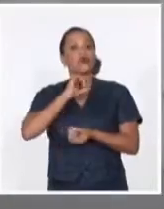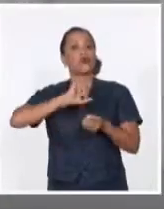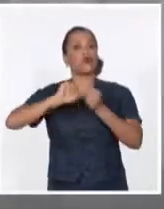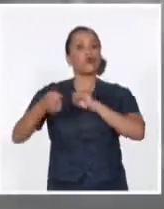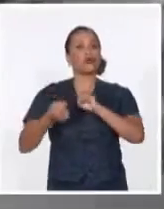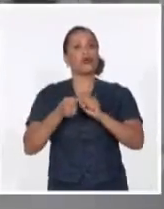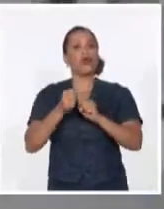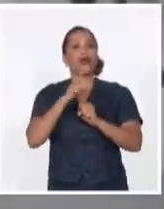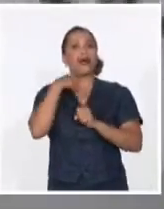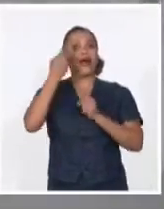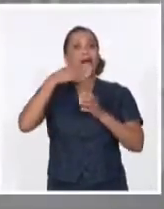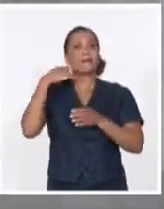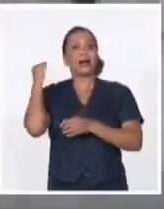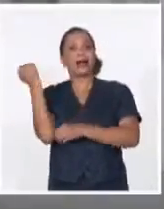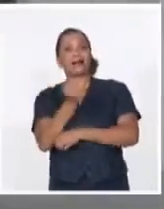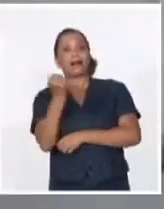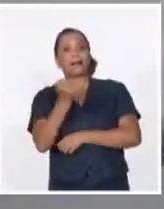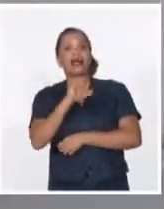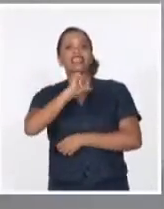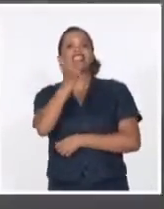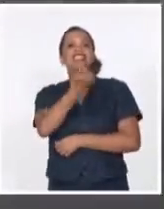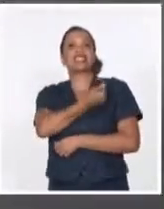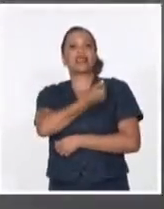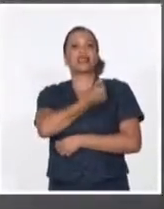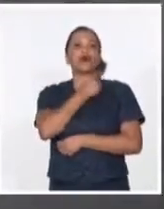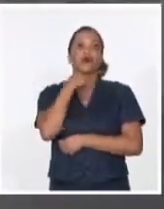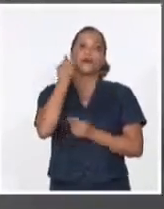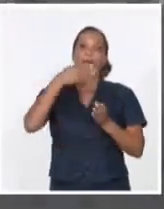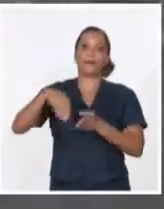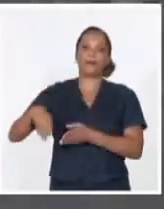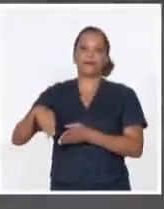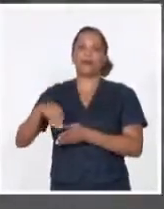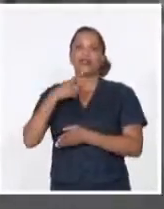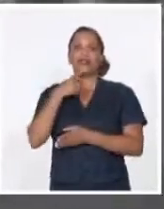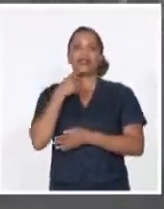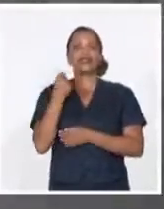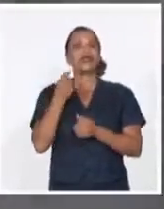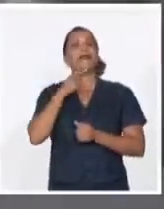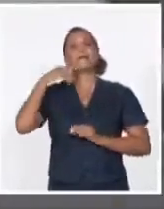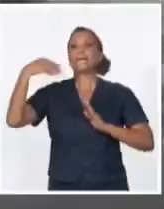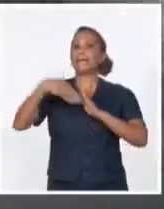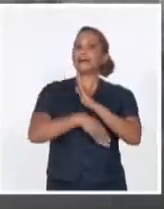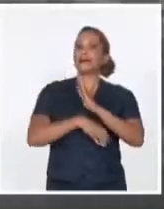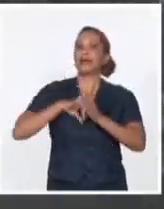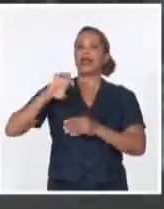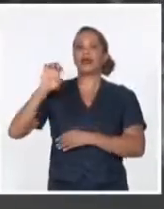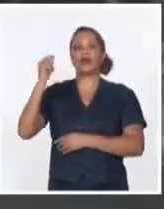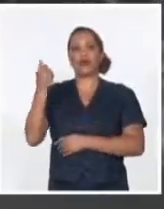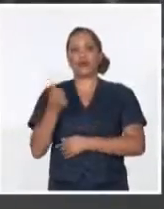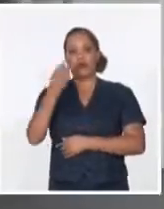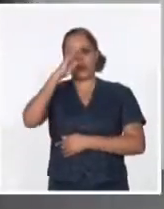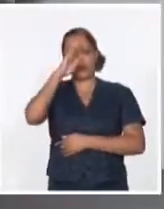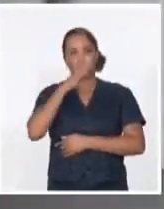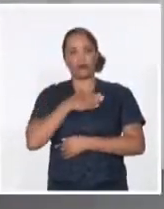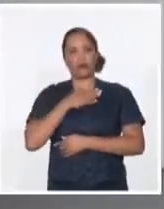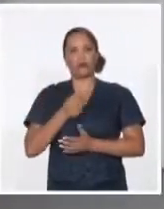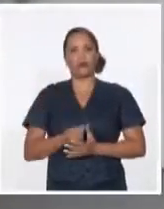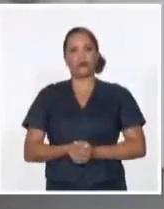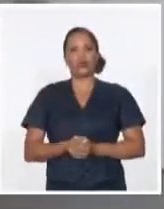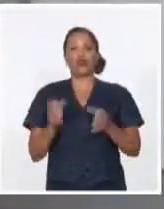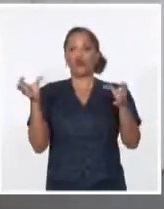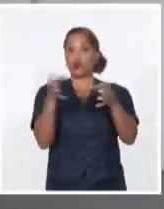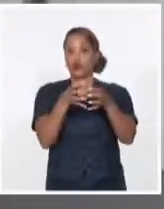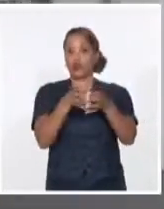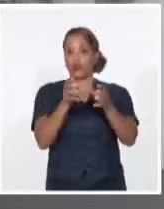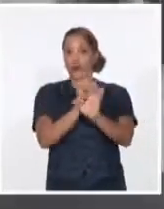sacrificar medio millón de cerdos y ocasionó pérdidas millonarias a la economía nacional. Un grupo de